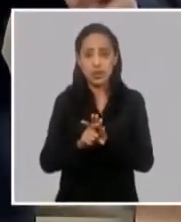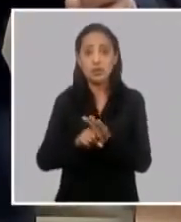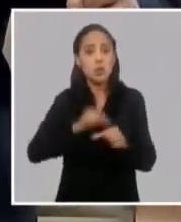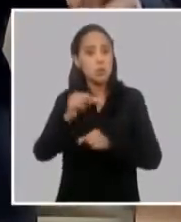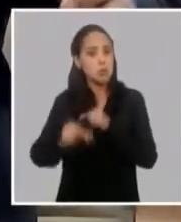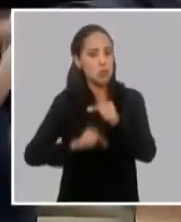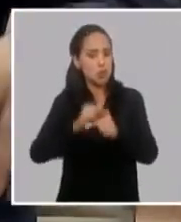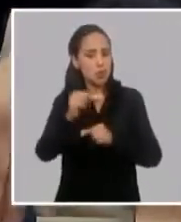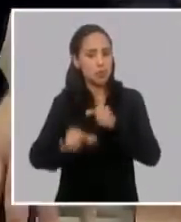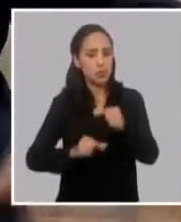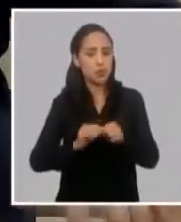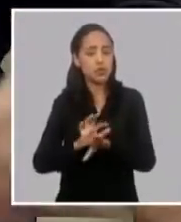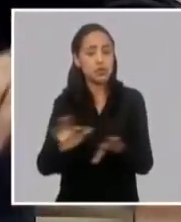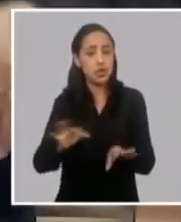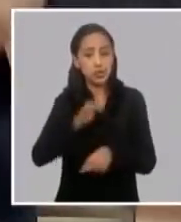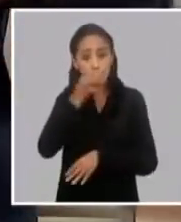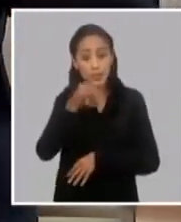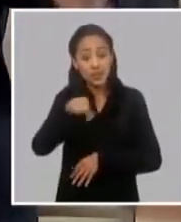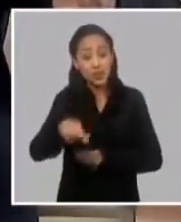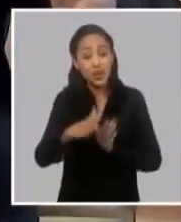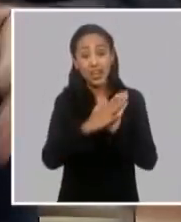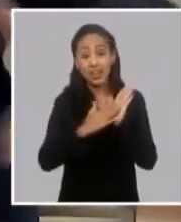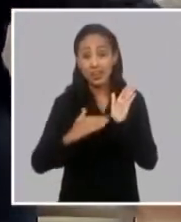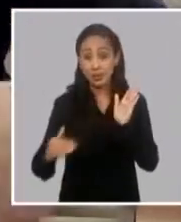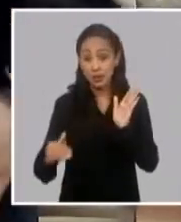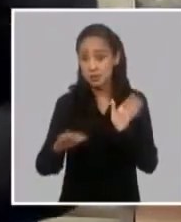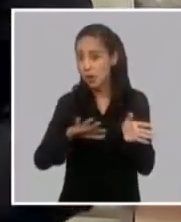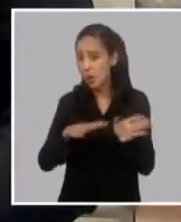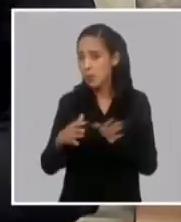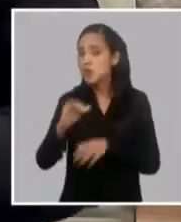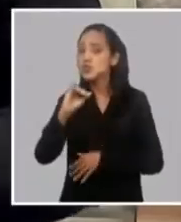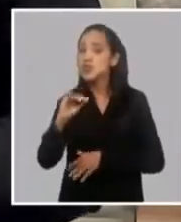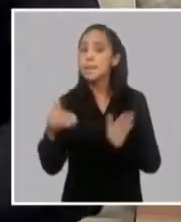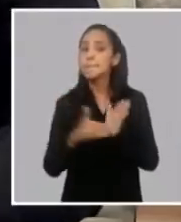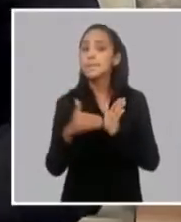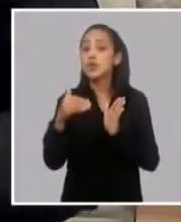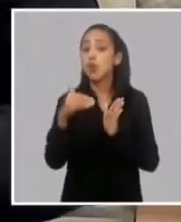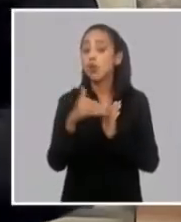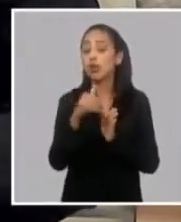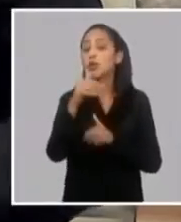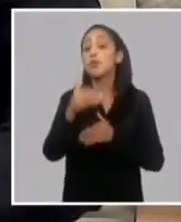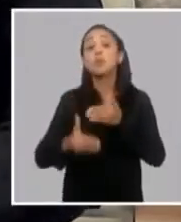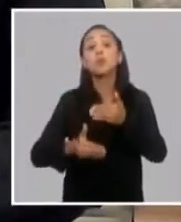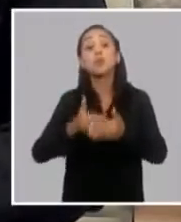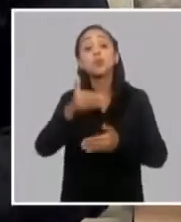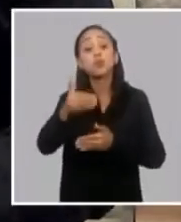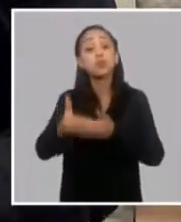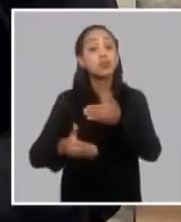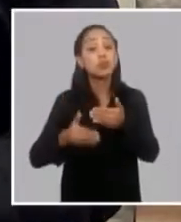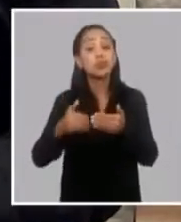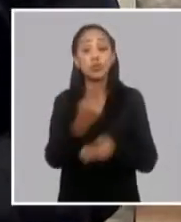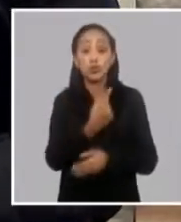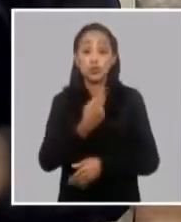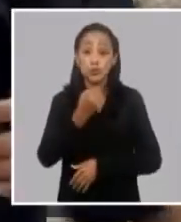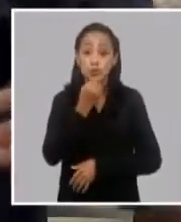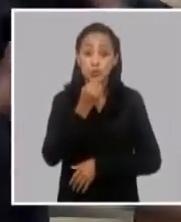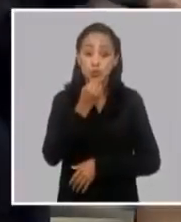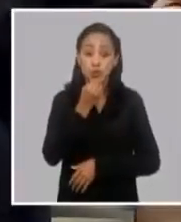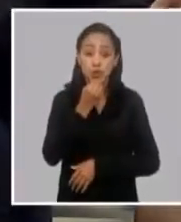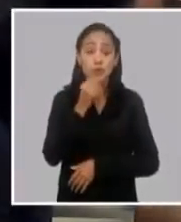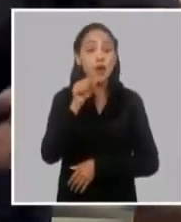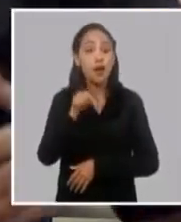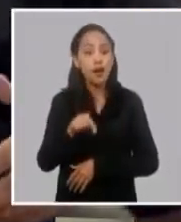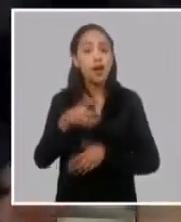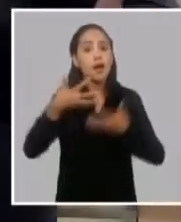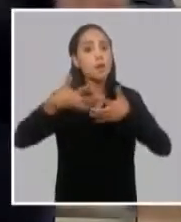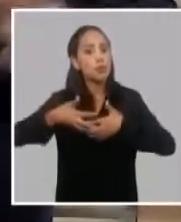creciendo. Ya estamos hablando este mes de casi 6 millones. Y es un proceso que nos va permitiendo, en la medida que